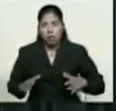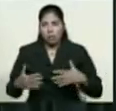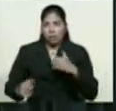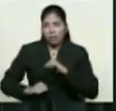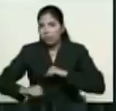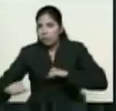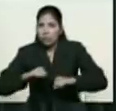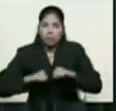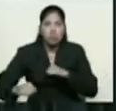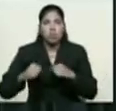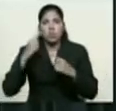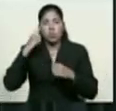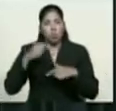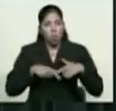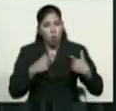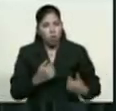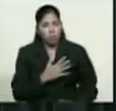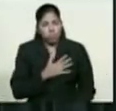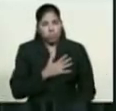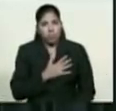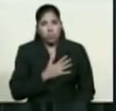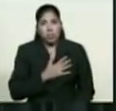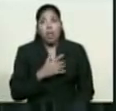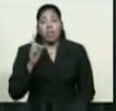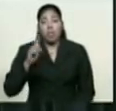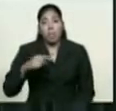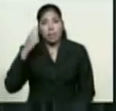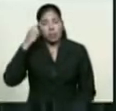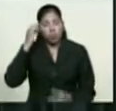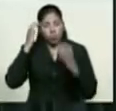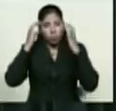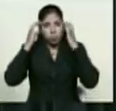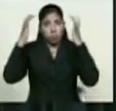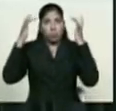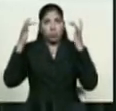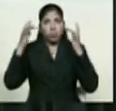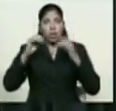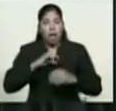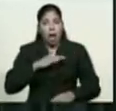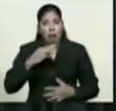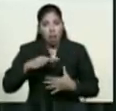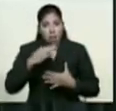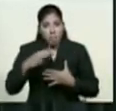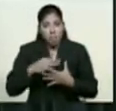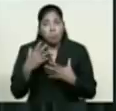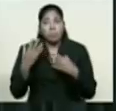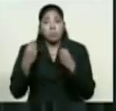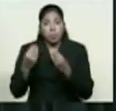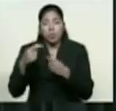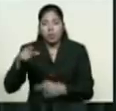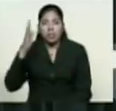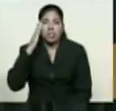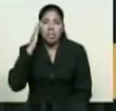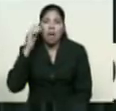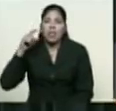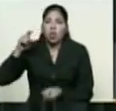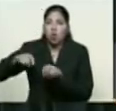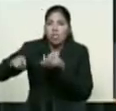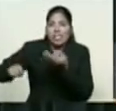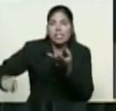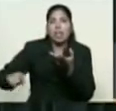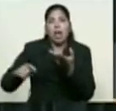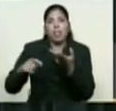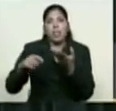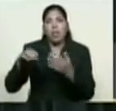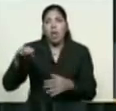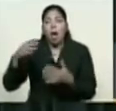a la consolidación de la agenda económica bolivariana, estando consciente de las necesidades del presente